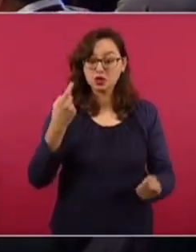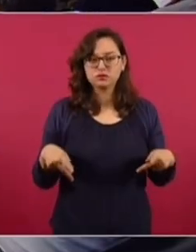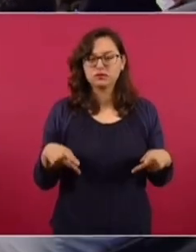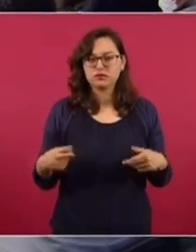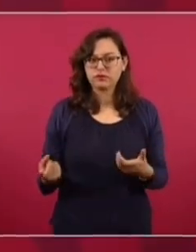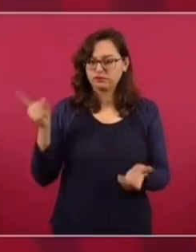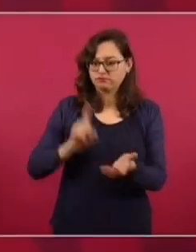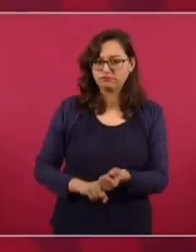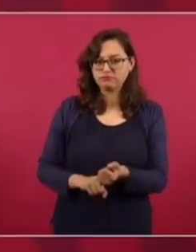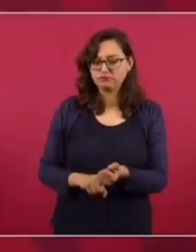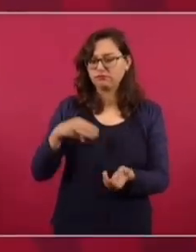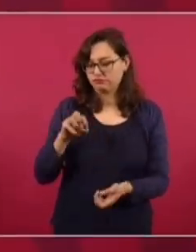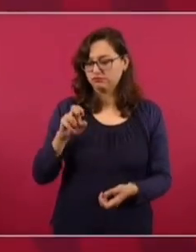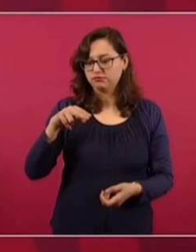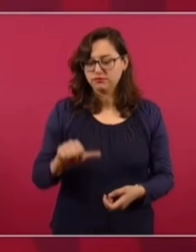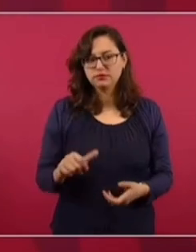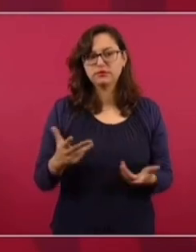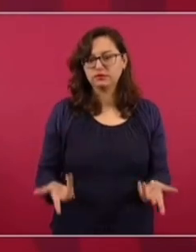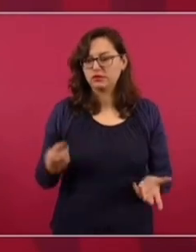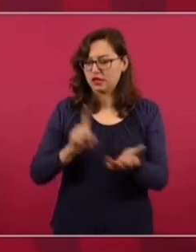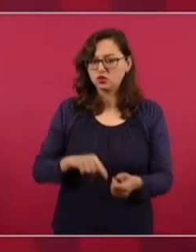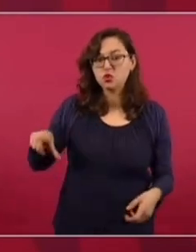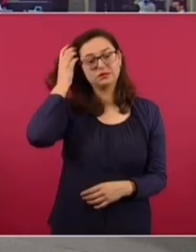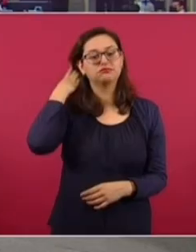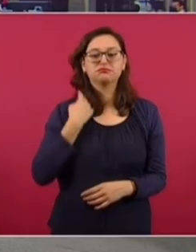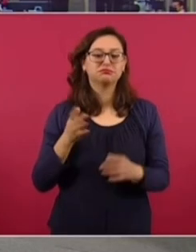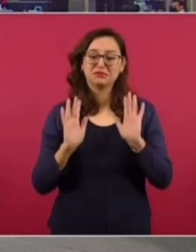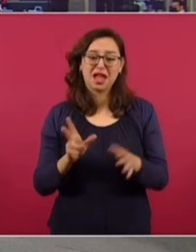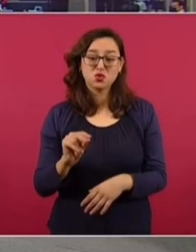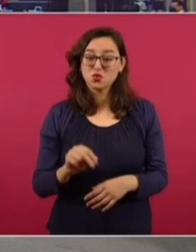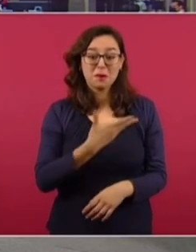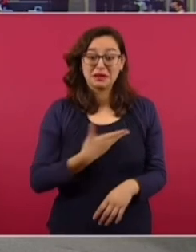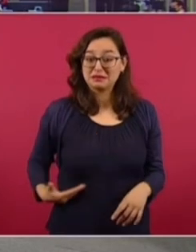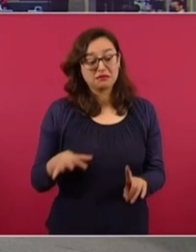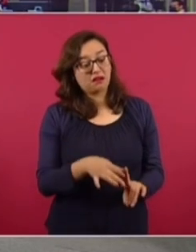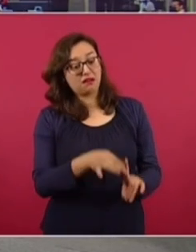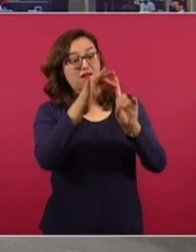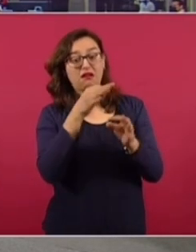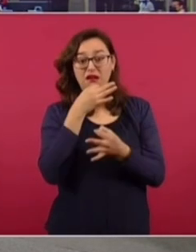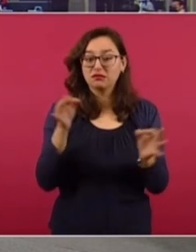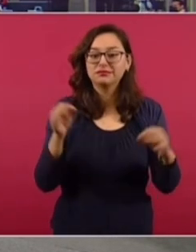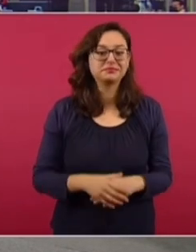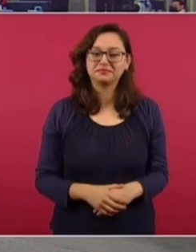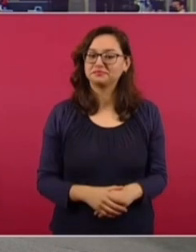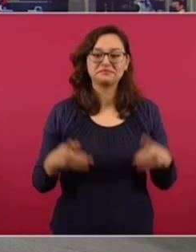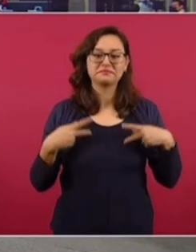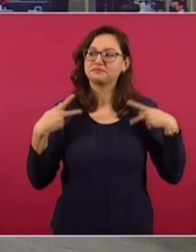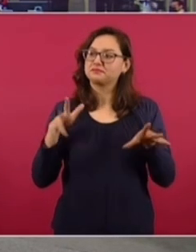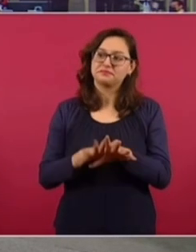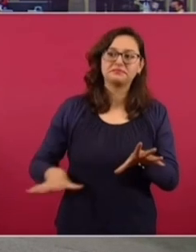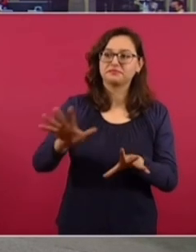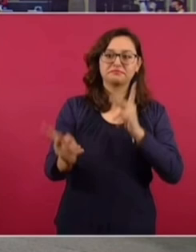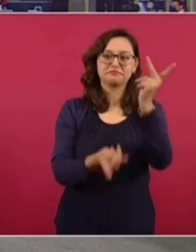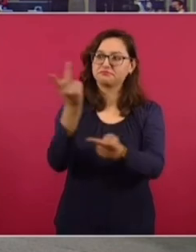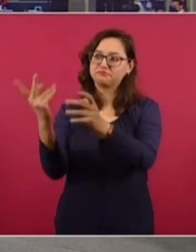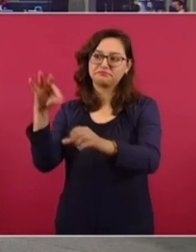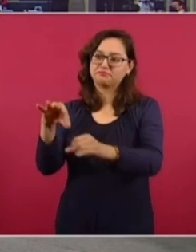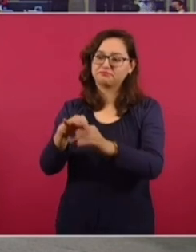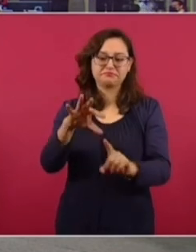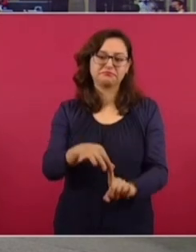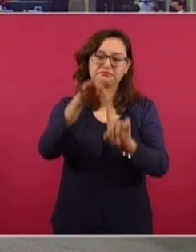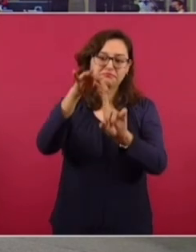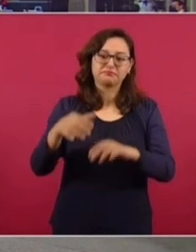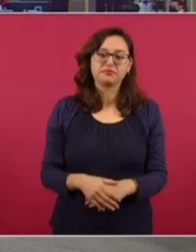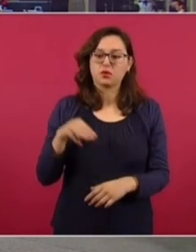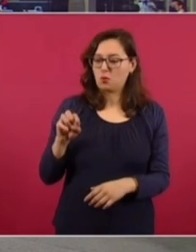creen. Están esperando una señal. Pues se van a quedar sentados. Va a ser la encuesta. Esa es mi propuesta. Y está en los